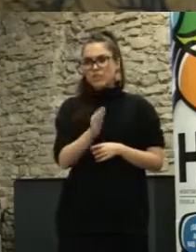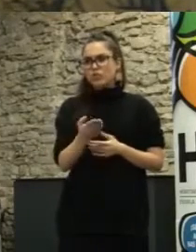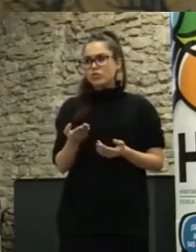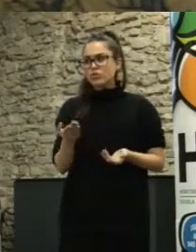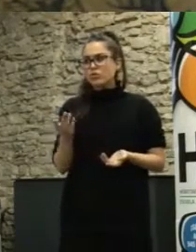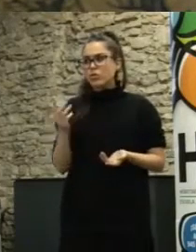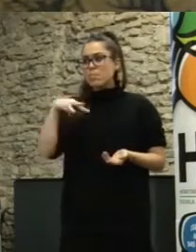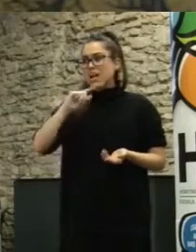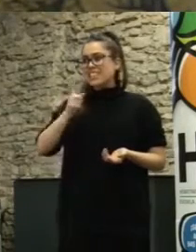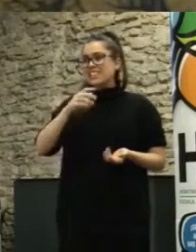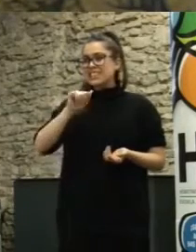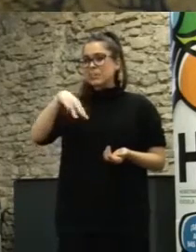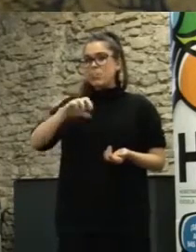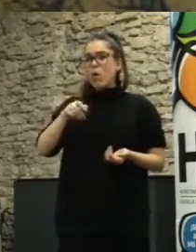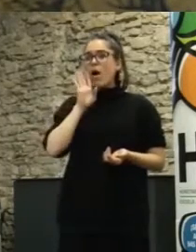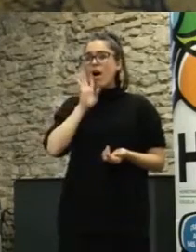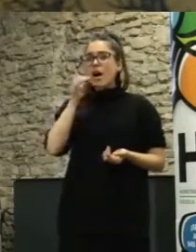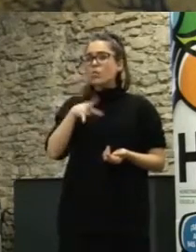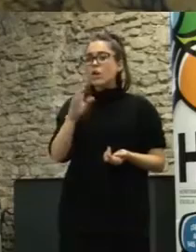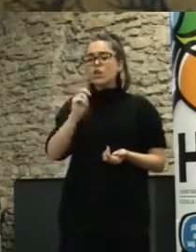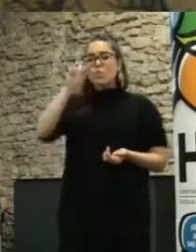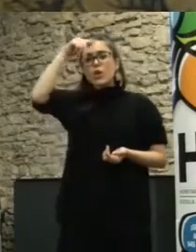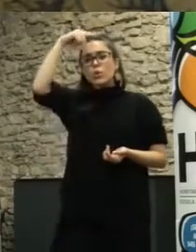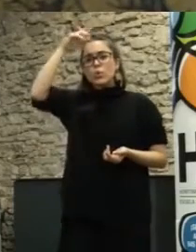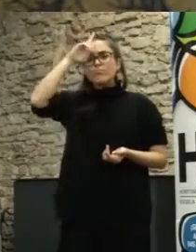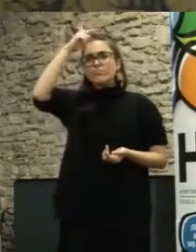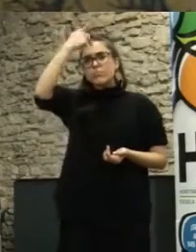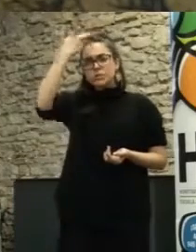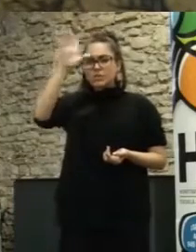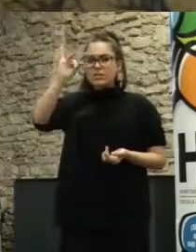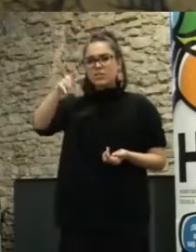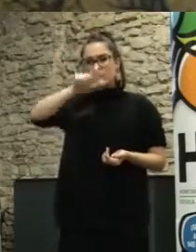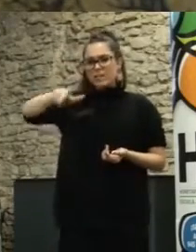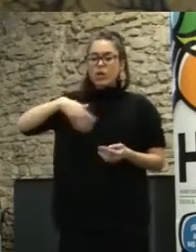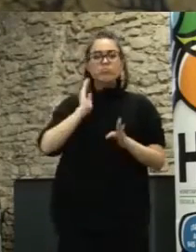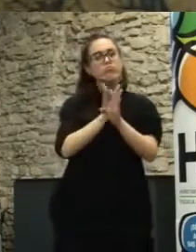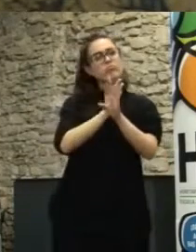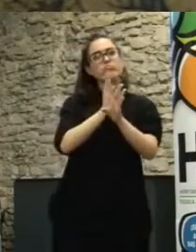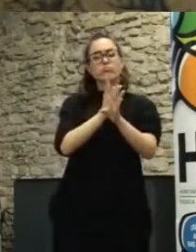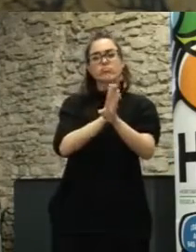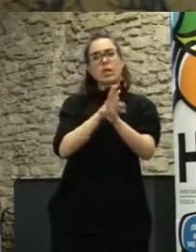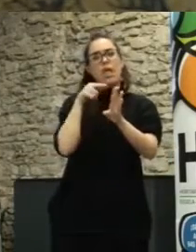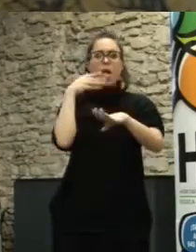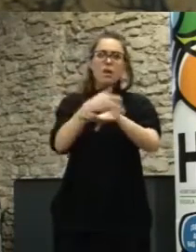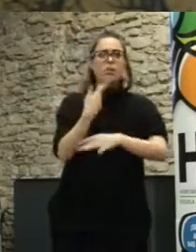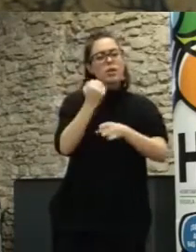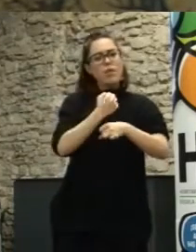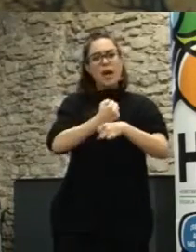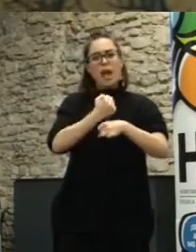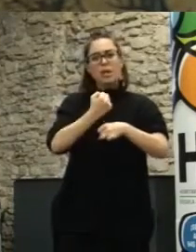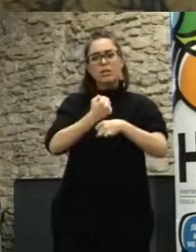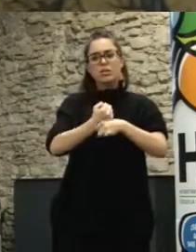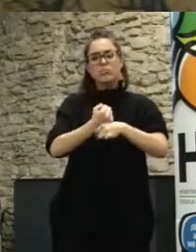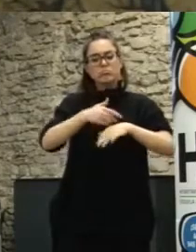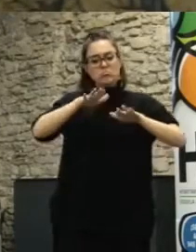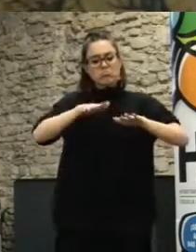Máximo sino un cambio cultural en las personas en las formas de hacer ¿no? Es decir que haya gente que vaya allí trabaje y simplemente con